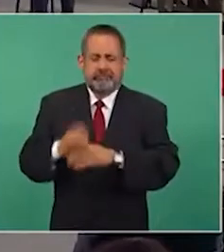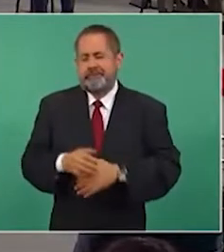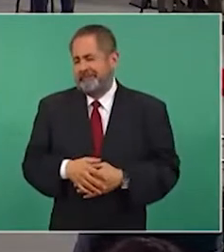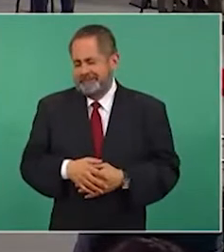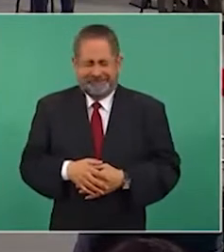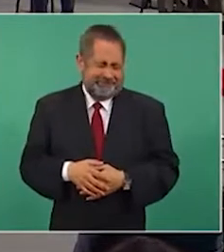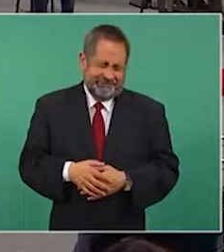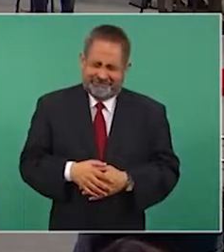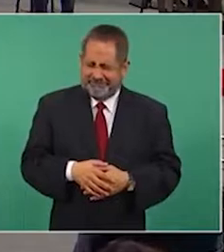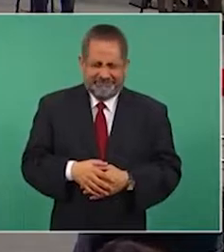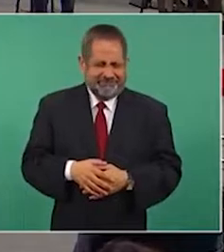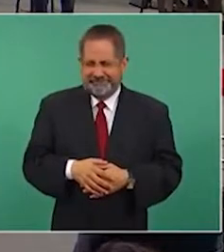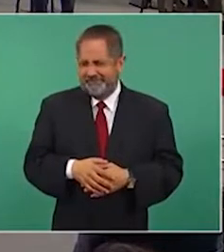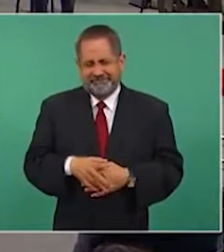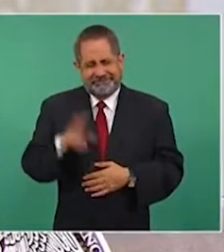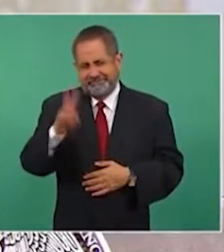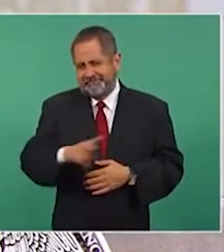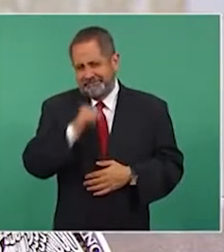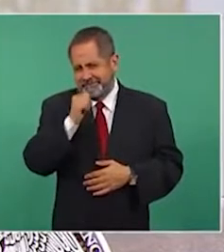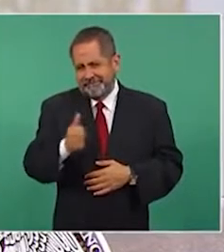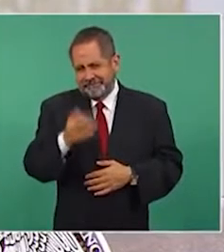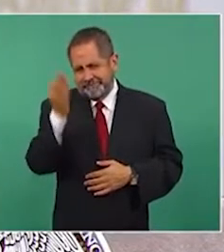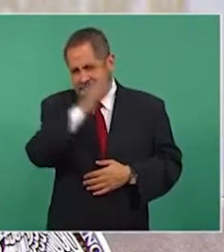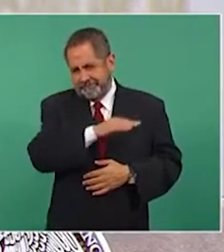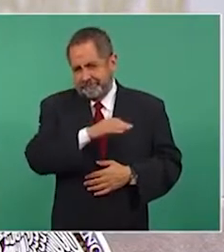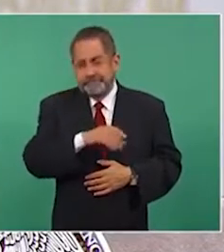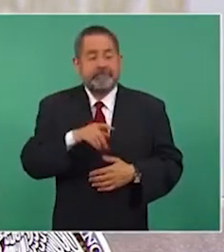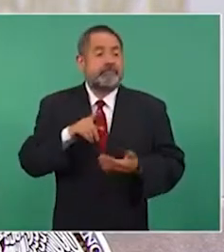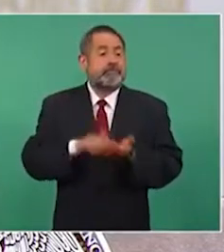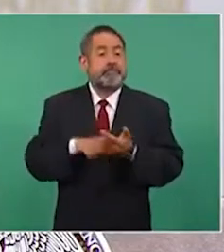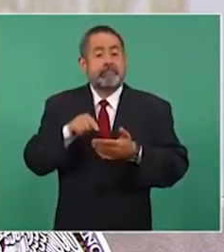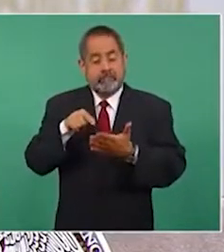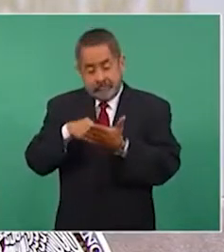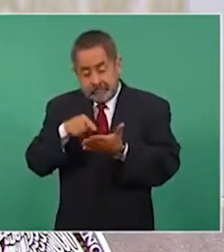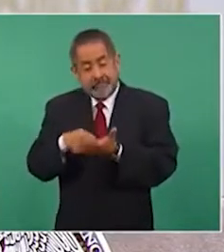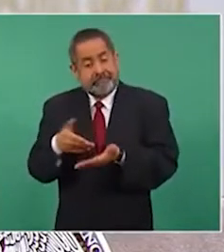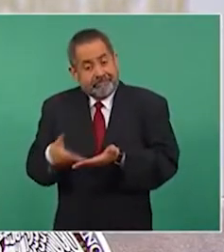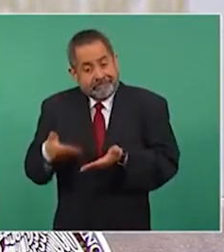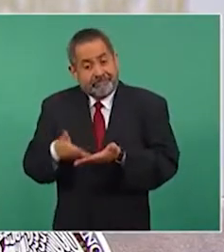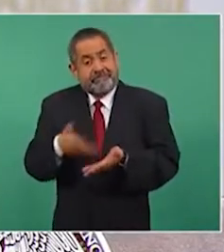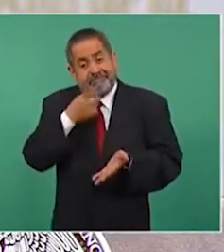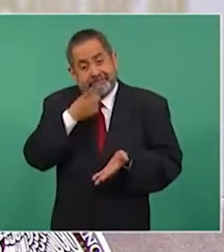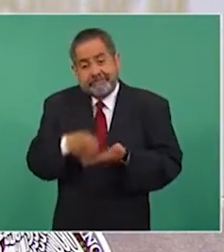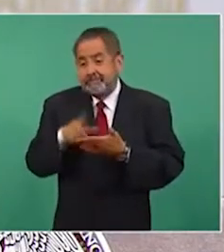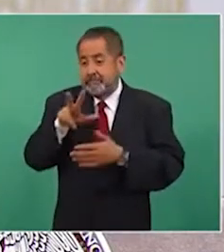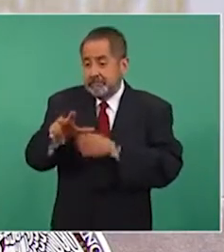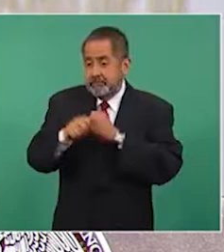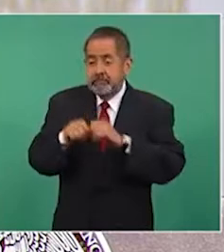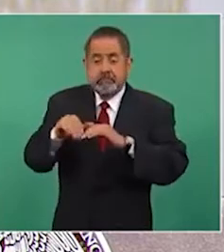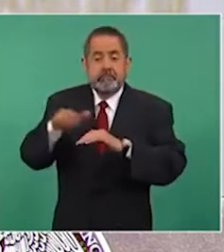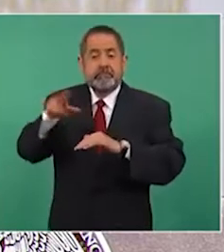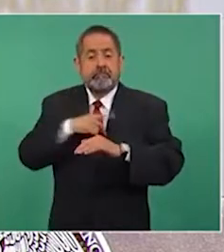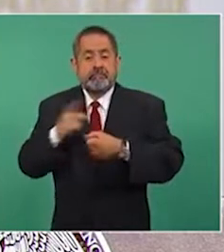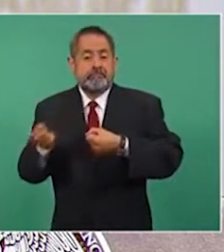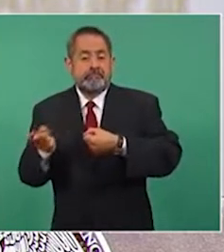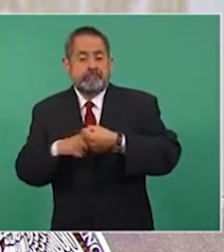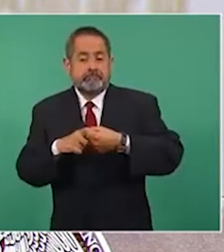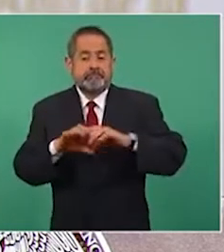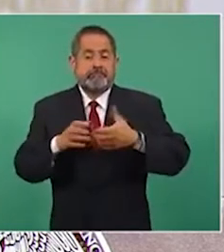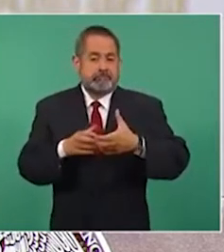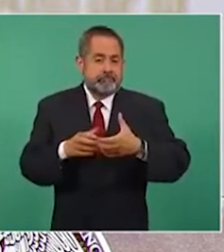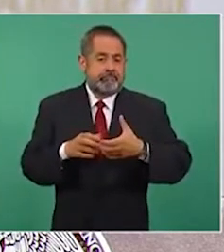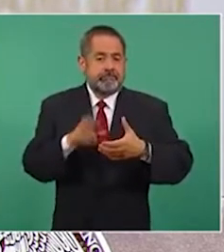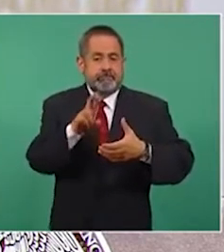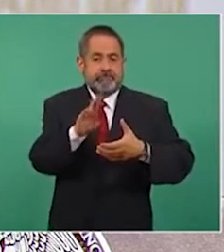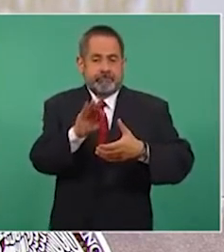verdad. El Código Fiscal actual ya señala que las personas mayores de 18 años deberán inscribirse en el Registro